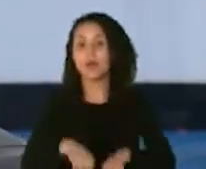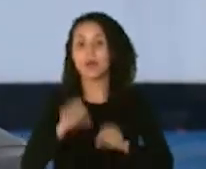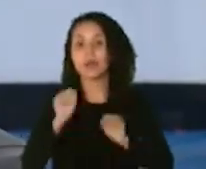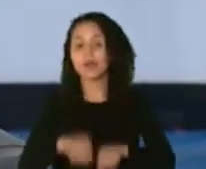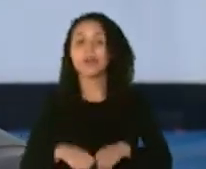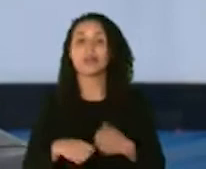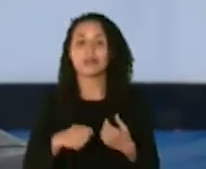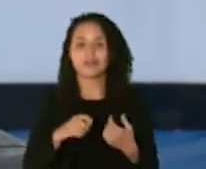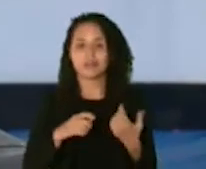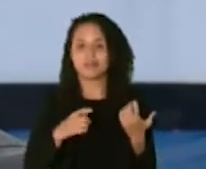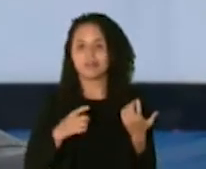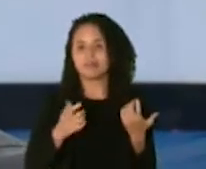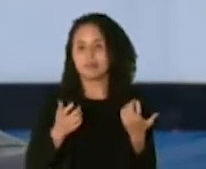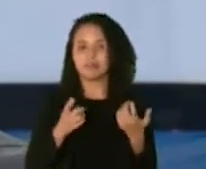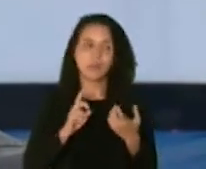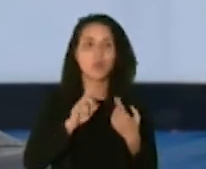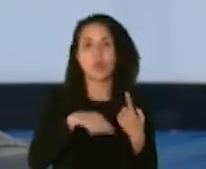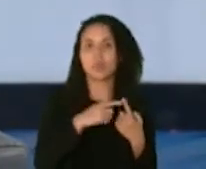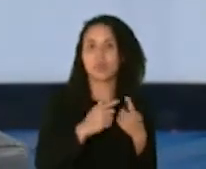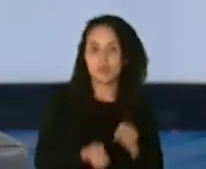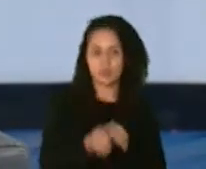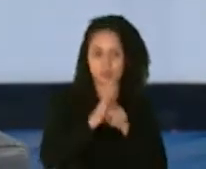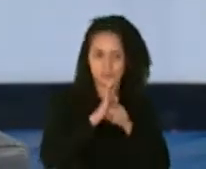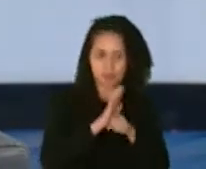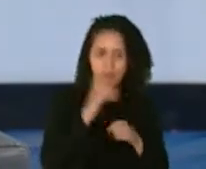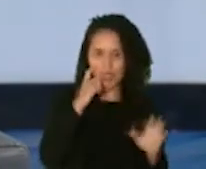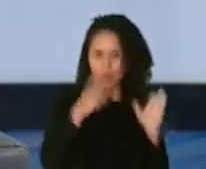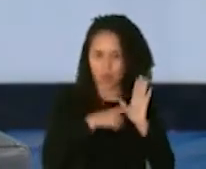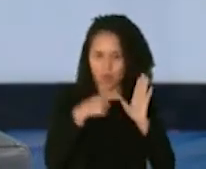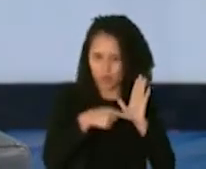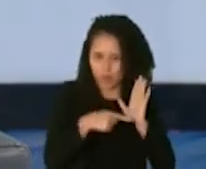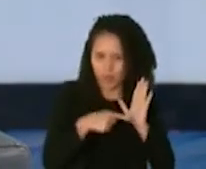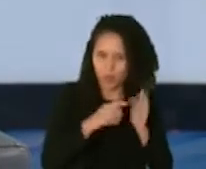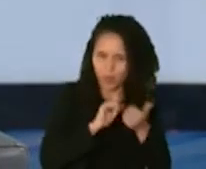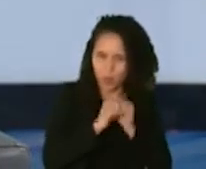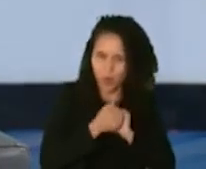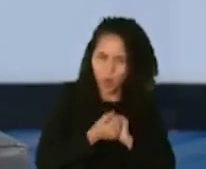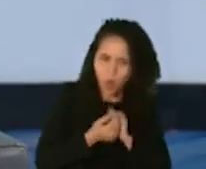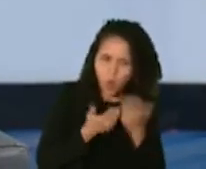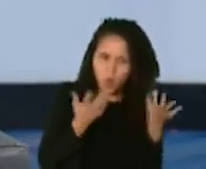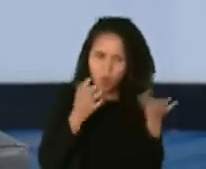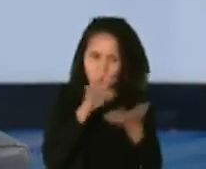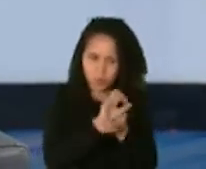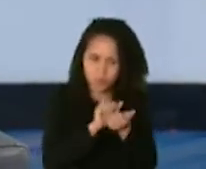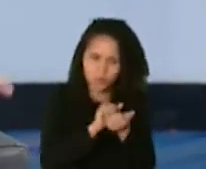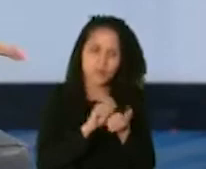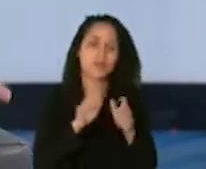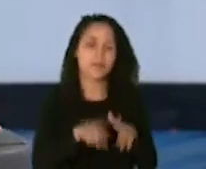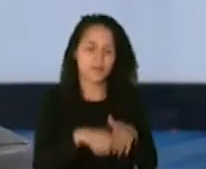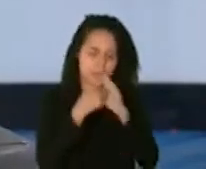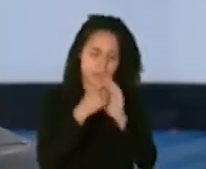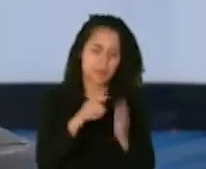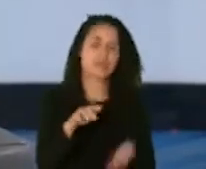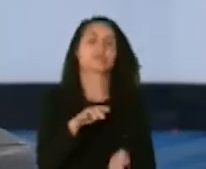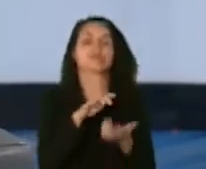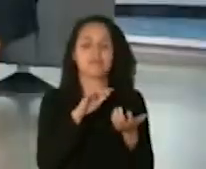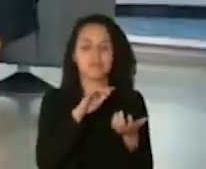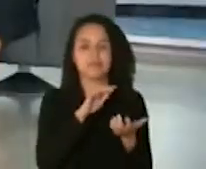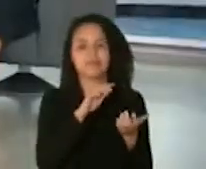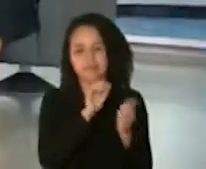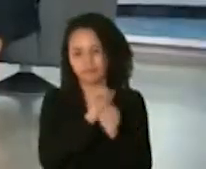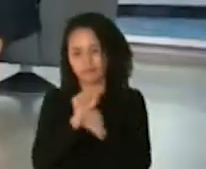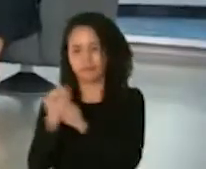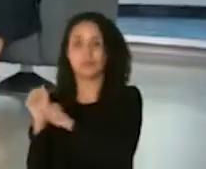la pandemia reconocemos el material genético empezamos a trabajar desde un inicio con el trabajo que se había hecho antes